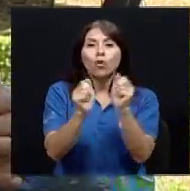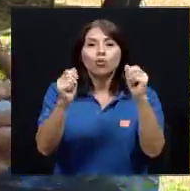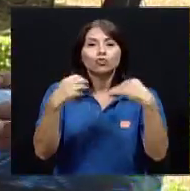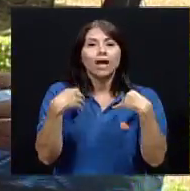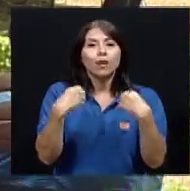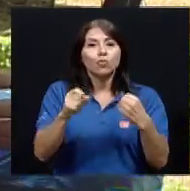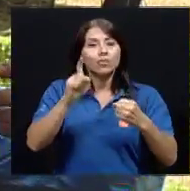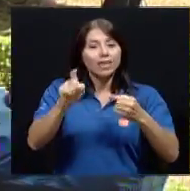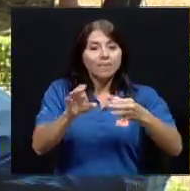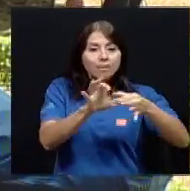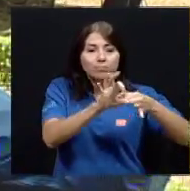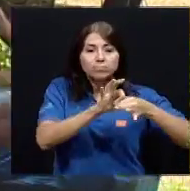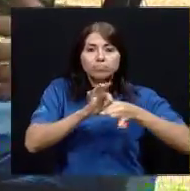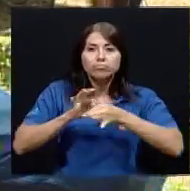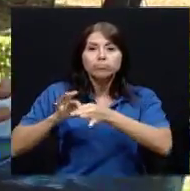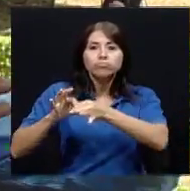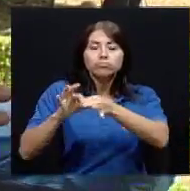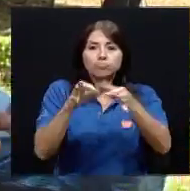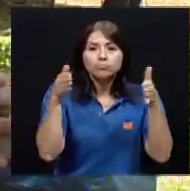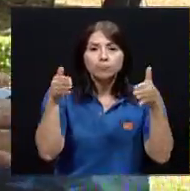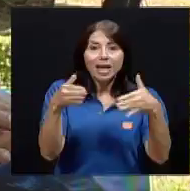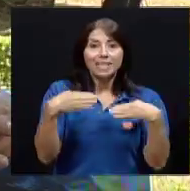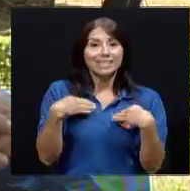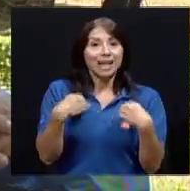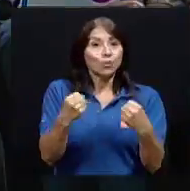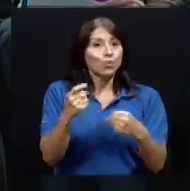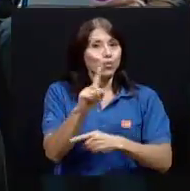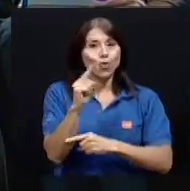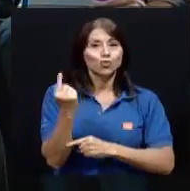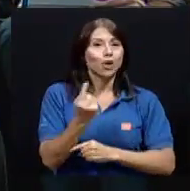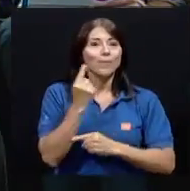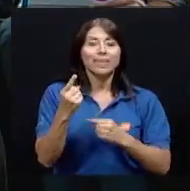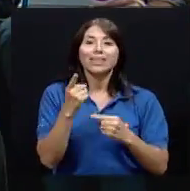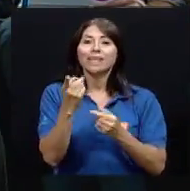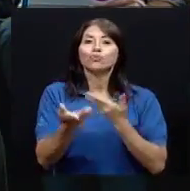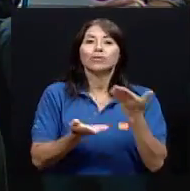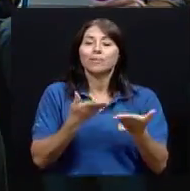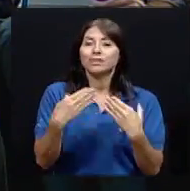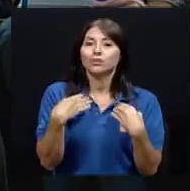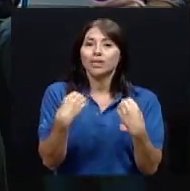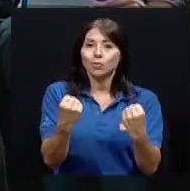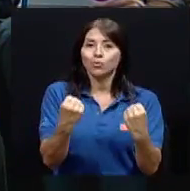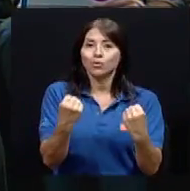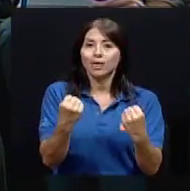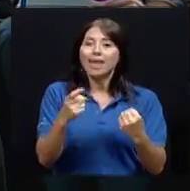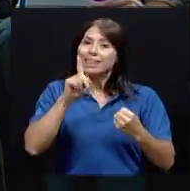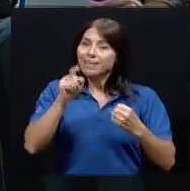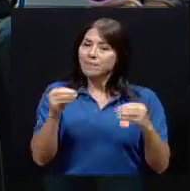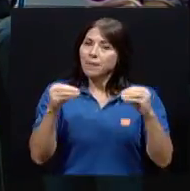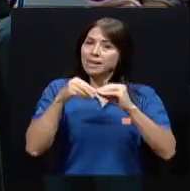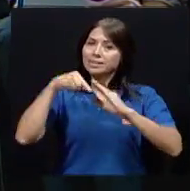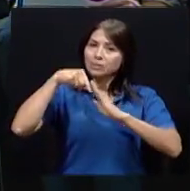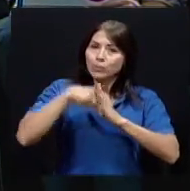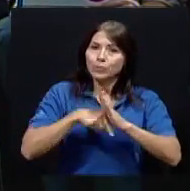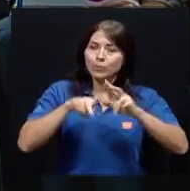defendemos, en realidad salud es mucho más que un servicio de salud. Yo creo que lo que tenemos que tener claro es que,